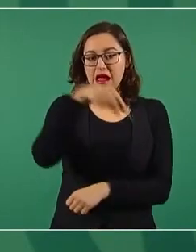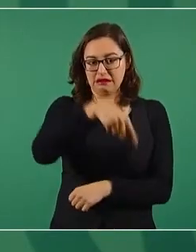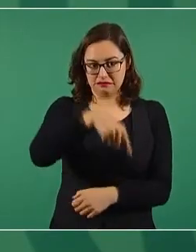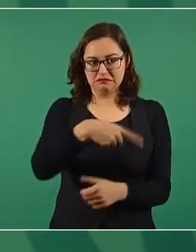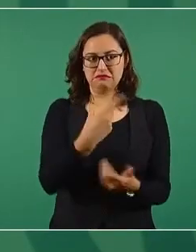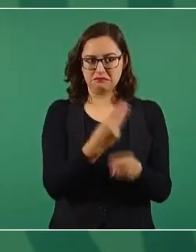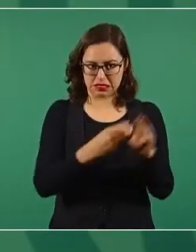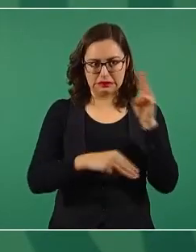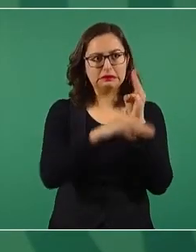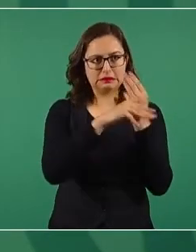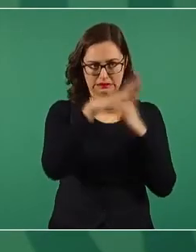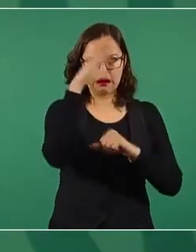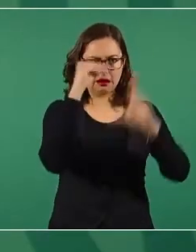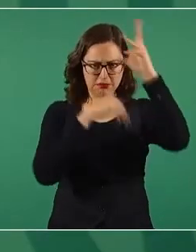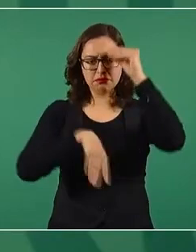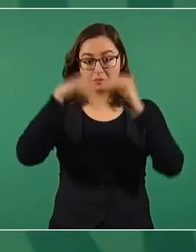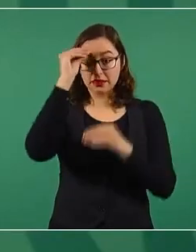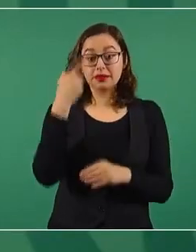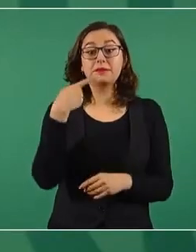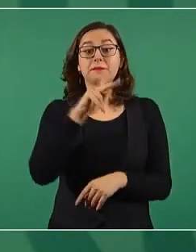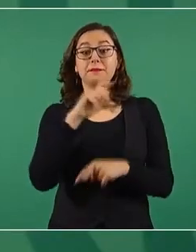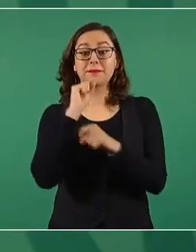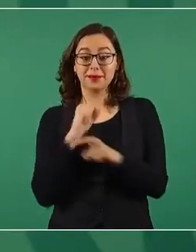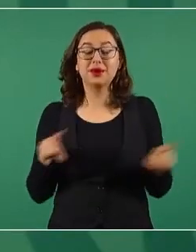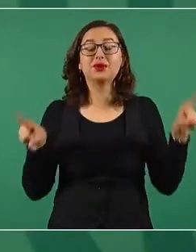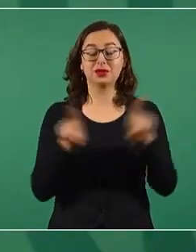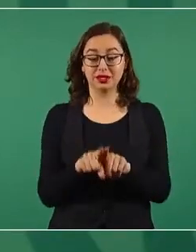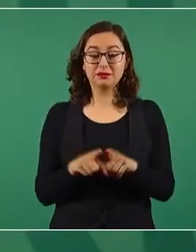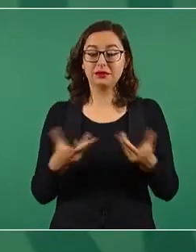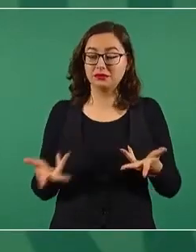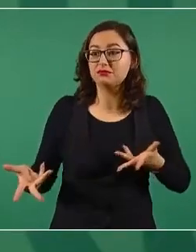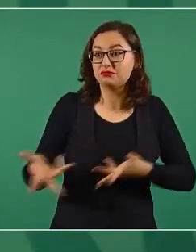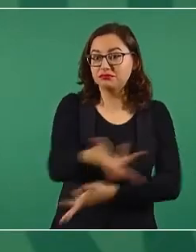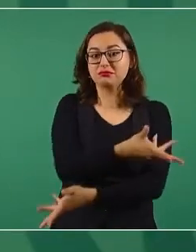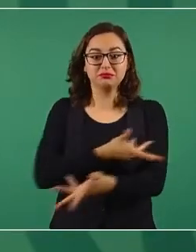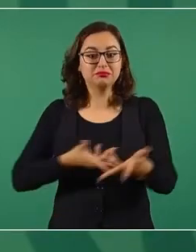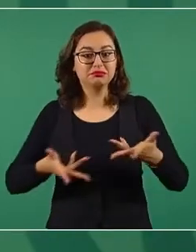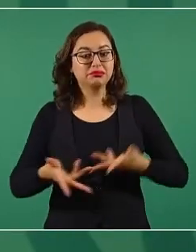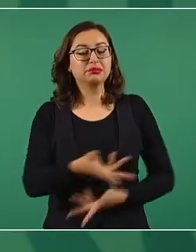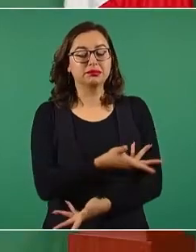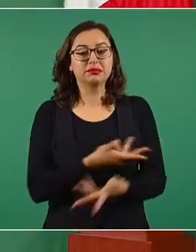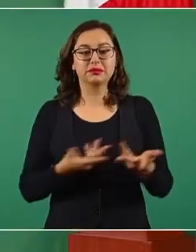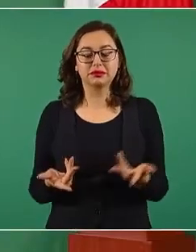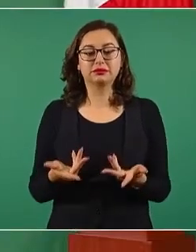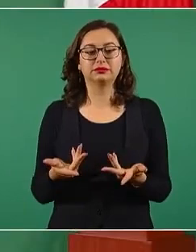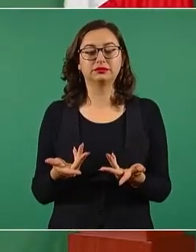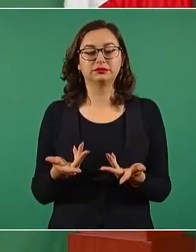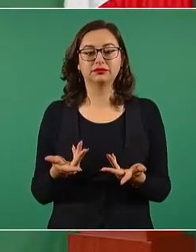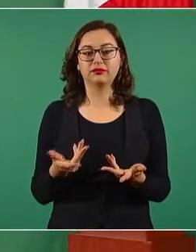ahí se convive con otros niños, ahí